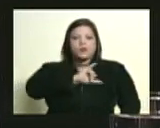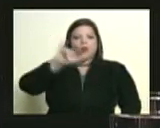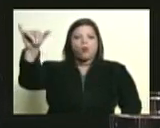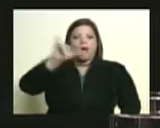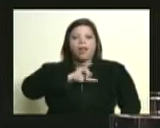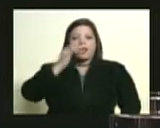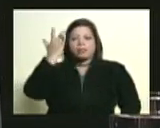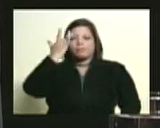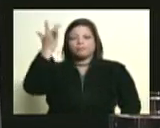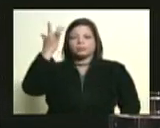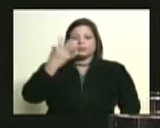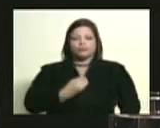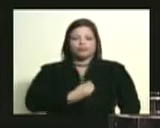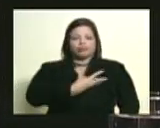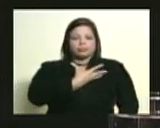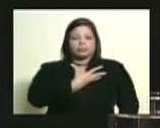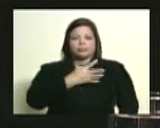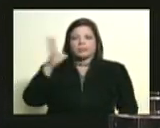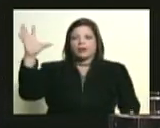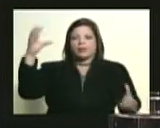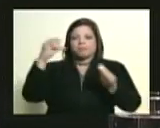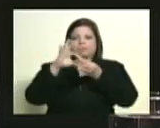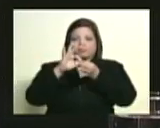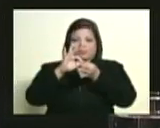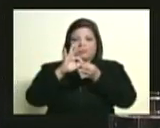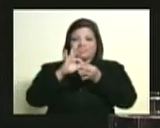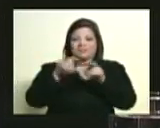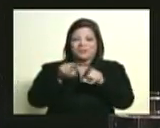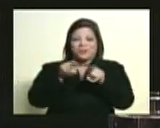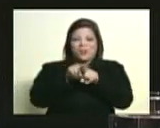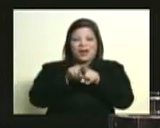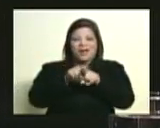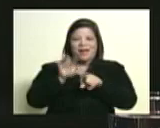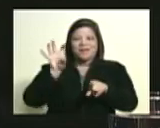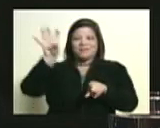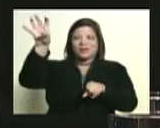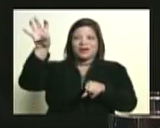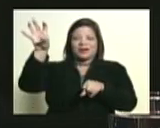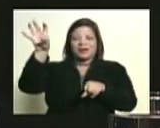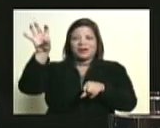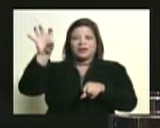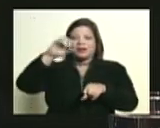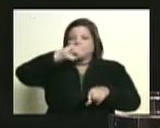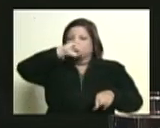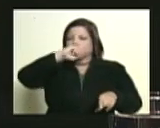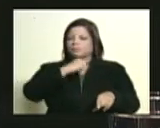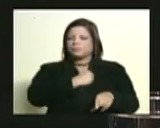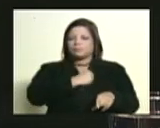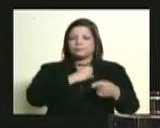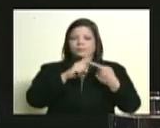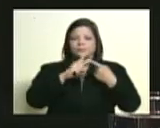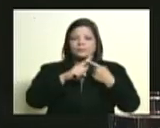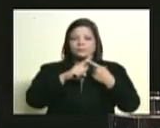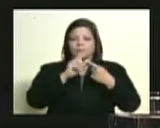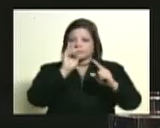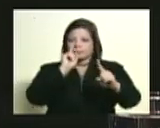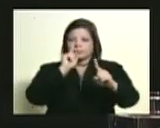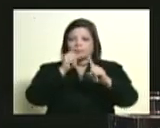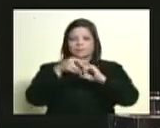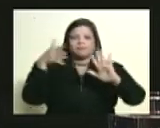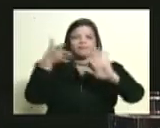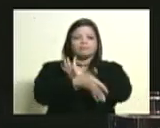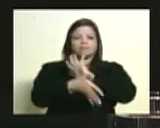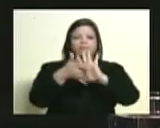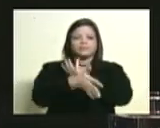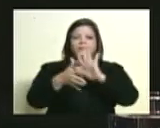superior. Hay una cosa que creo que Chávez quedó cautivado en Bolívar que es el concepto de la... Yo lo llamo la